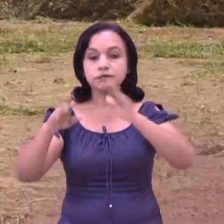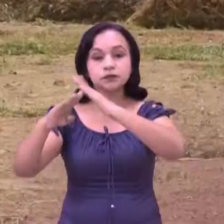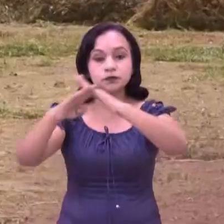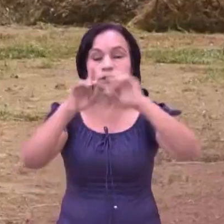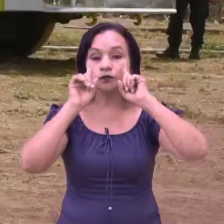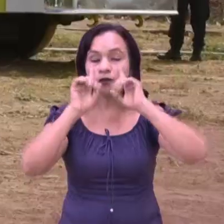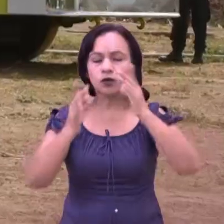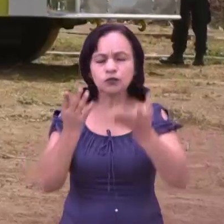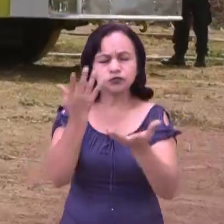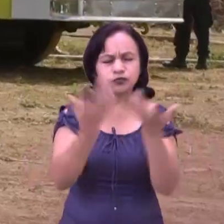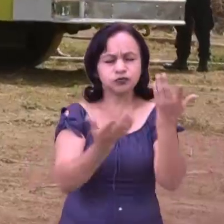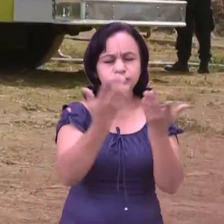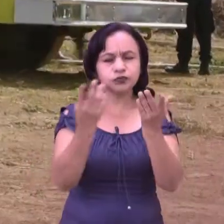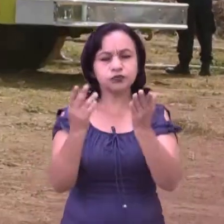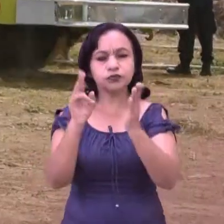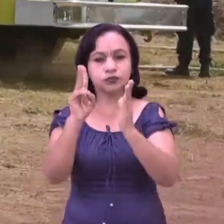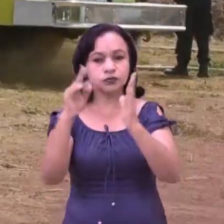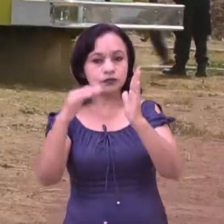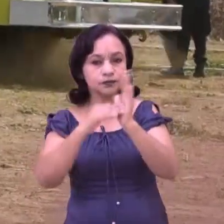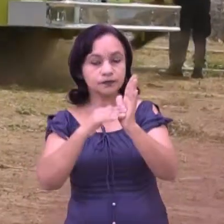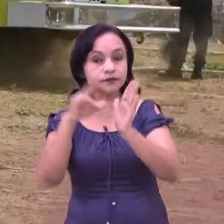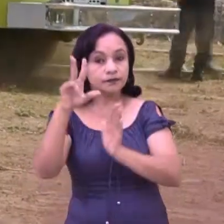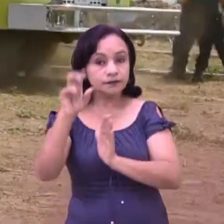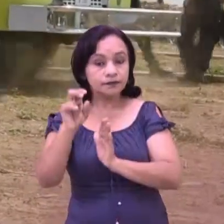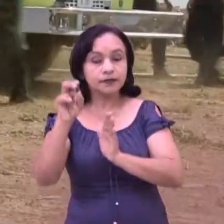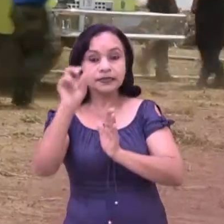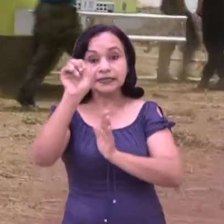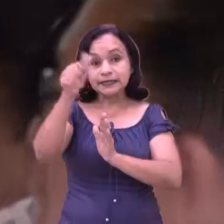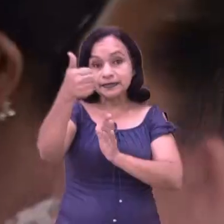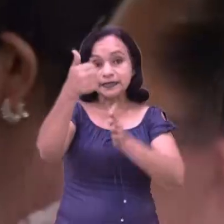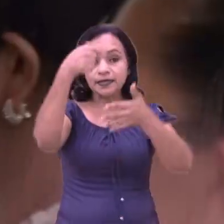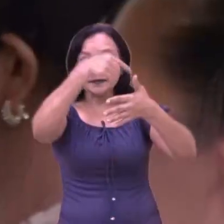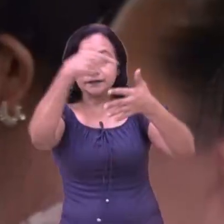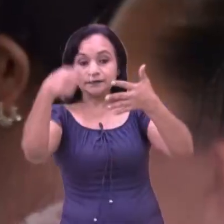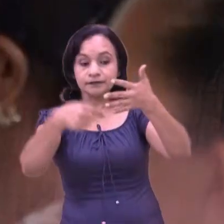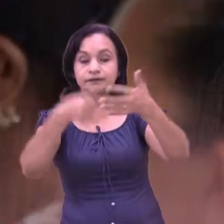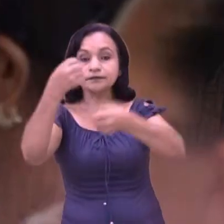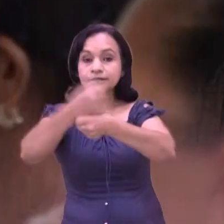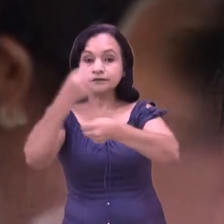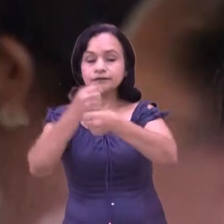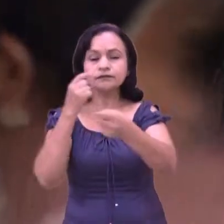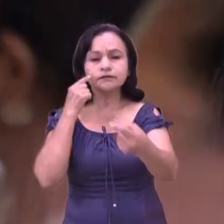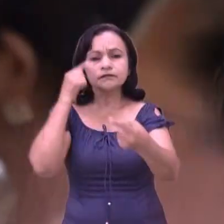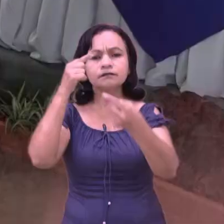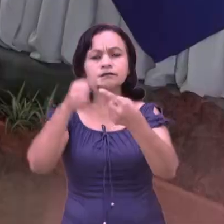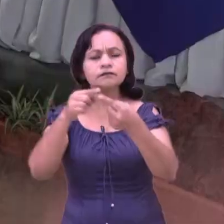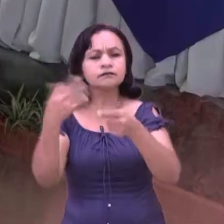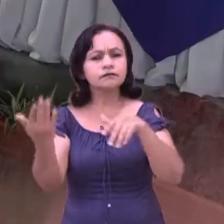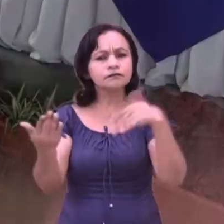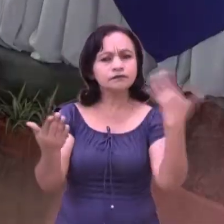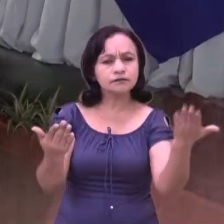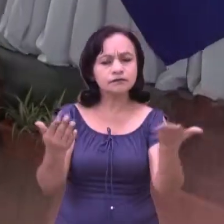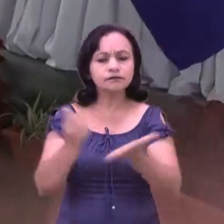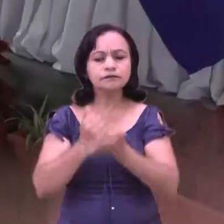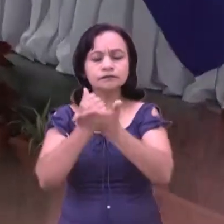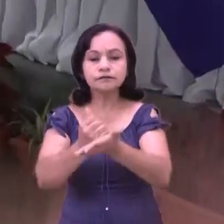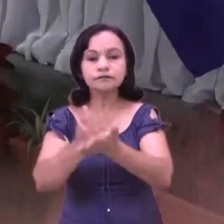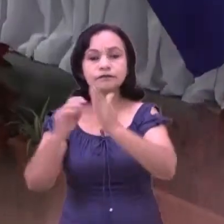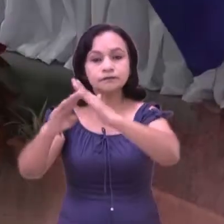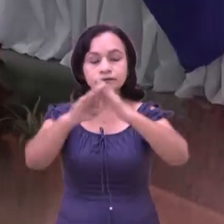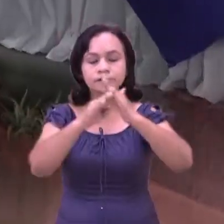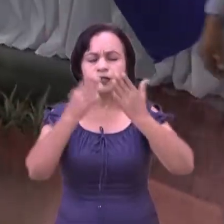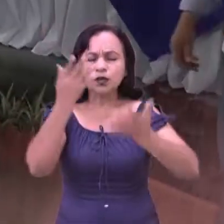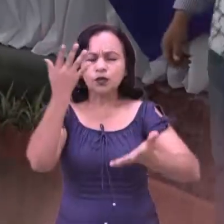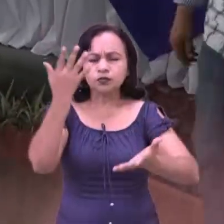Forestales y Agropecuarios 2020. El plan se ha diseñado con seis líneas de trabajo, teniendo como objetivo la reducción de incidencias de